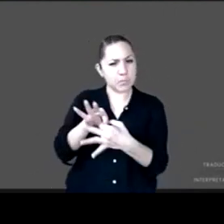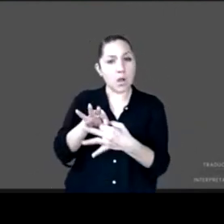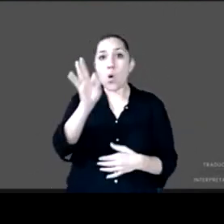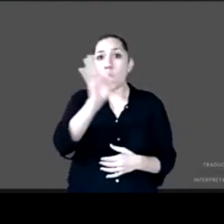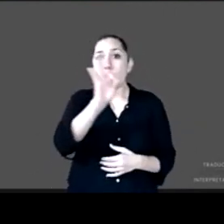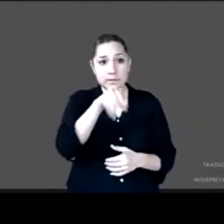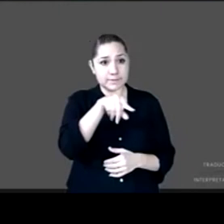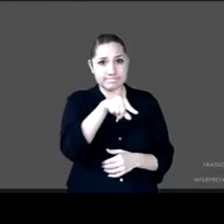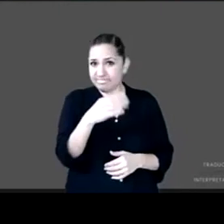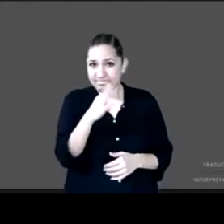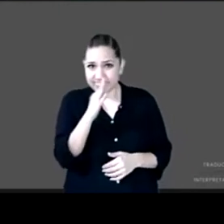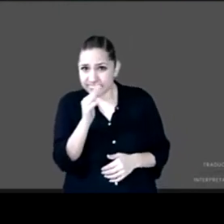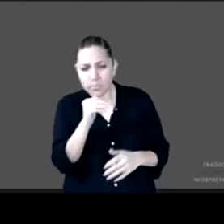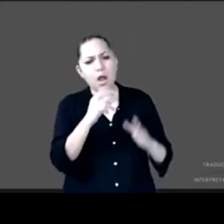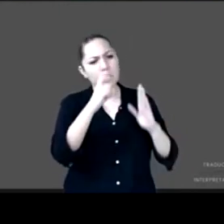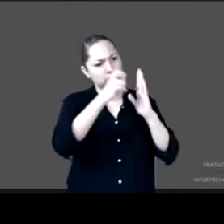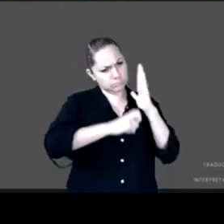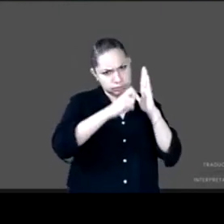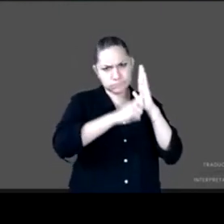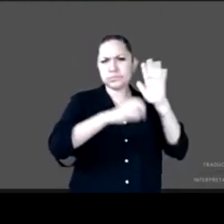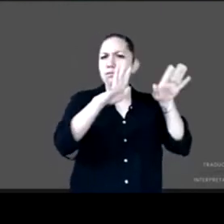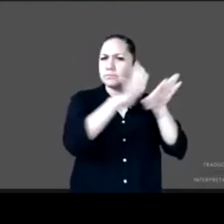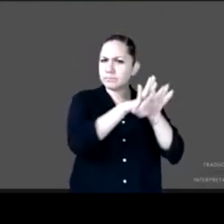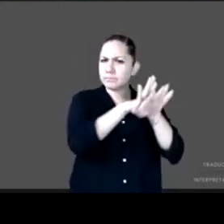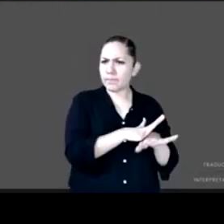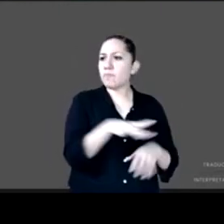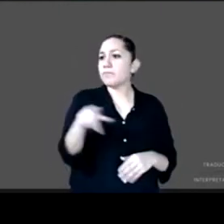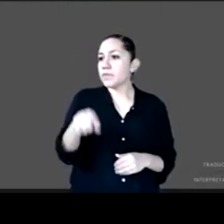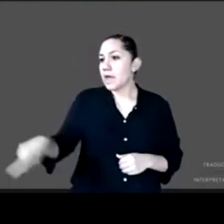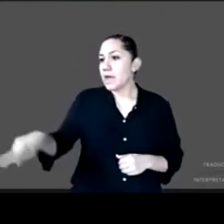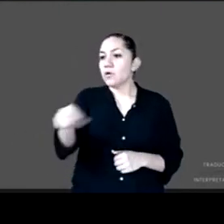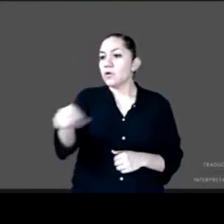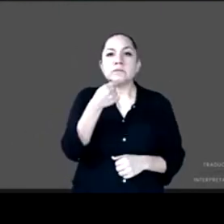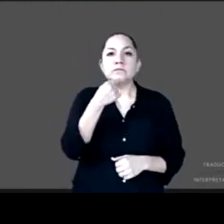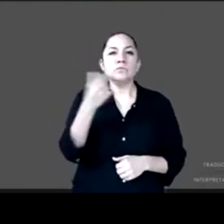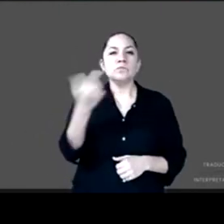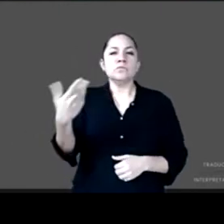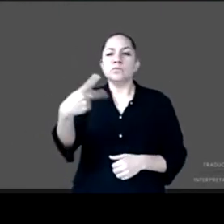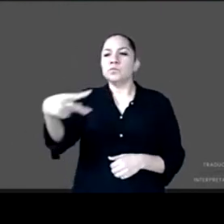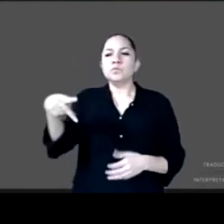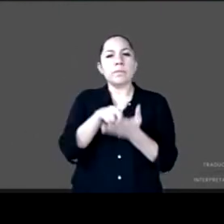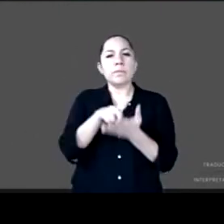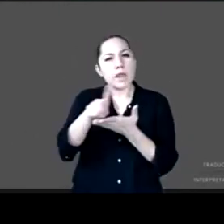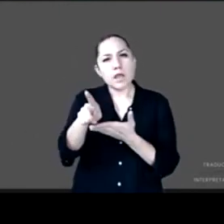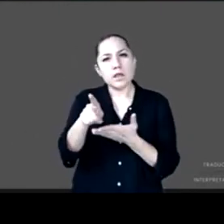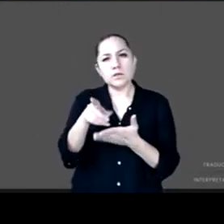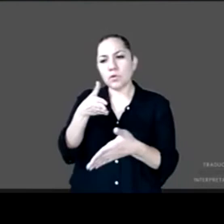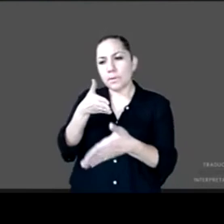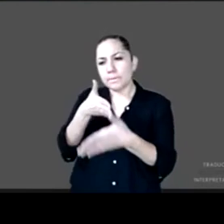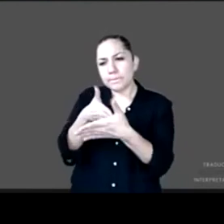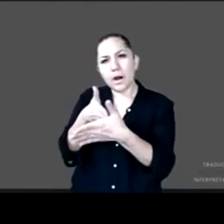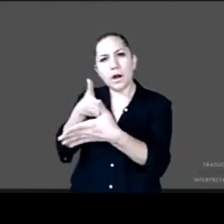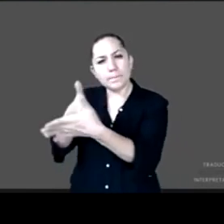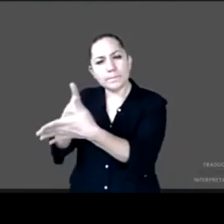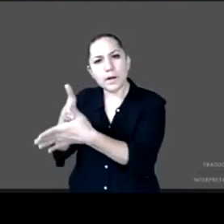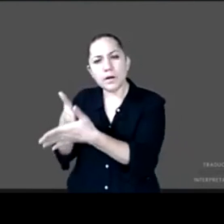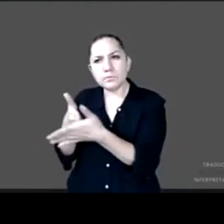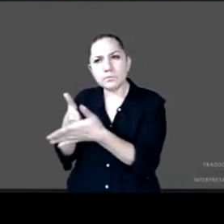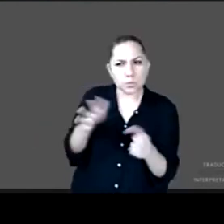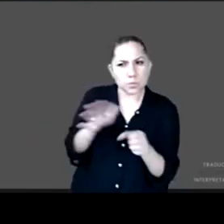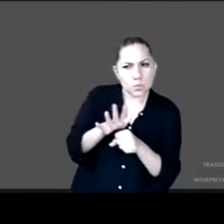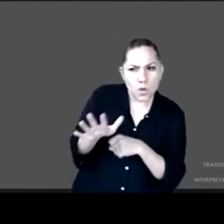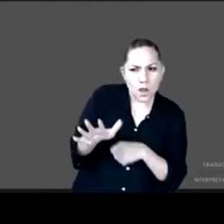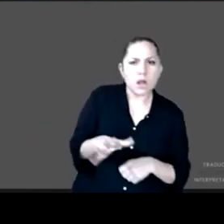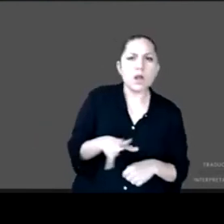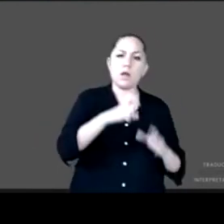tener acceso a estos derechos y qué es lo que se los está impidiendo a pesar de estar en las políticas incorporar el principio de interés